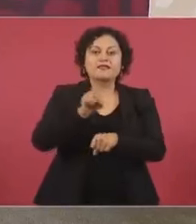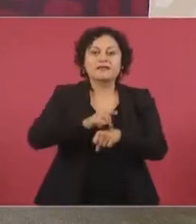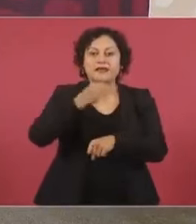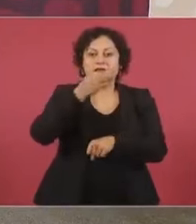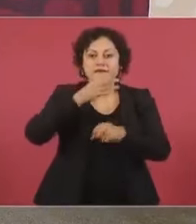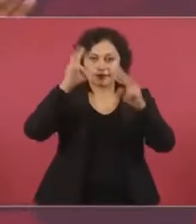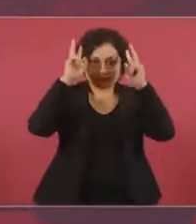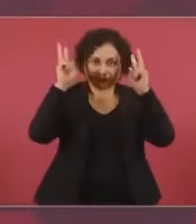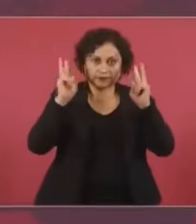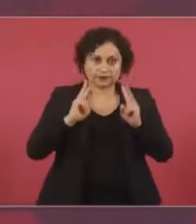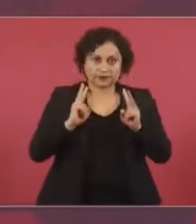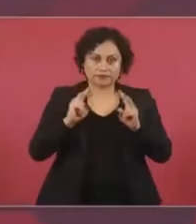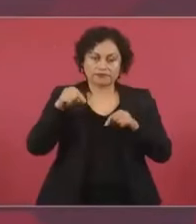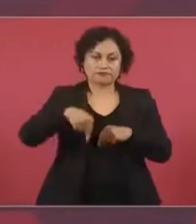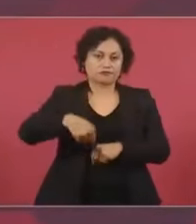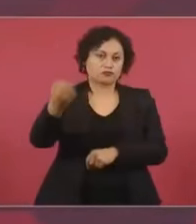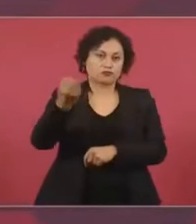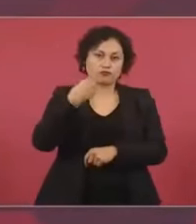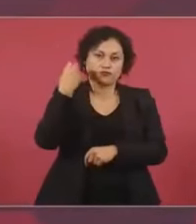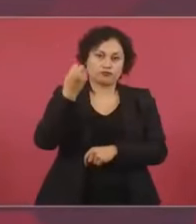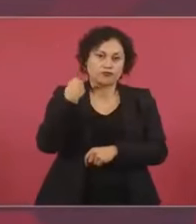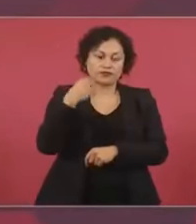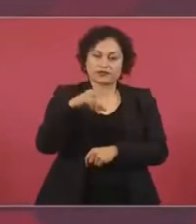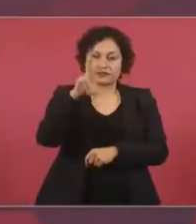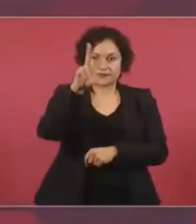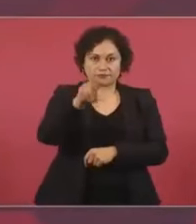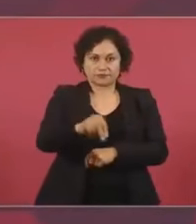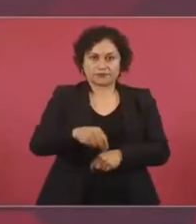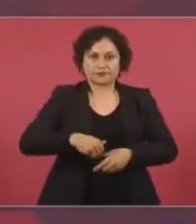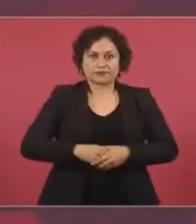no hay mañanera,